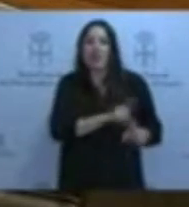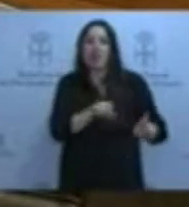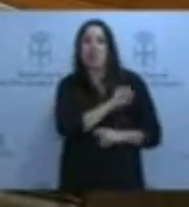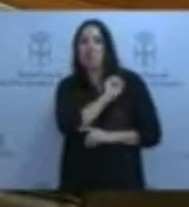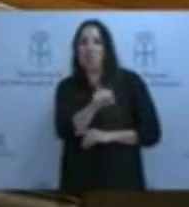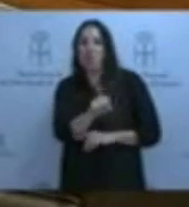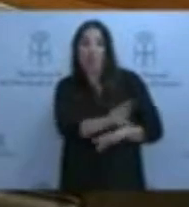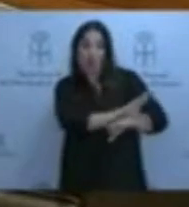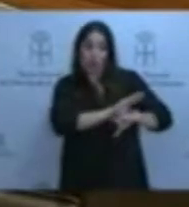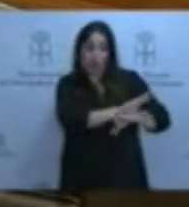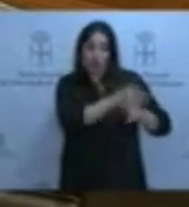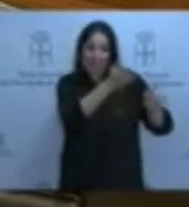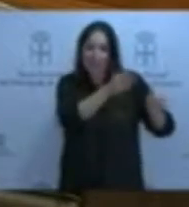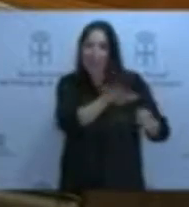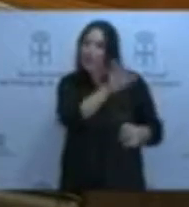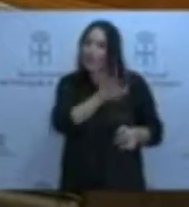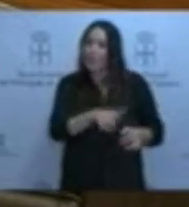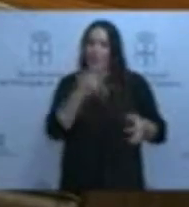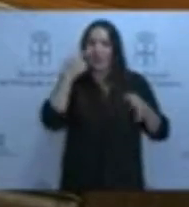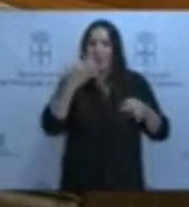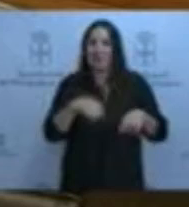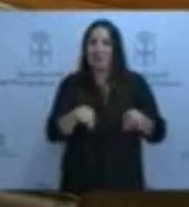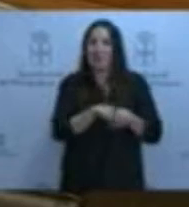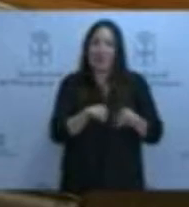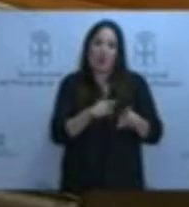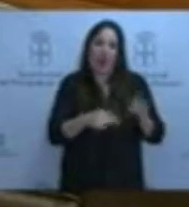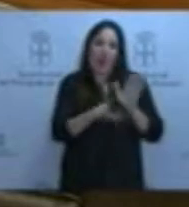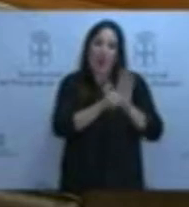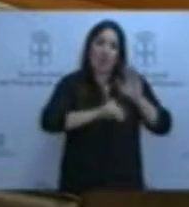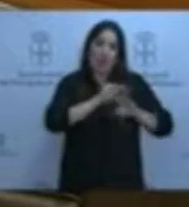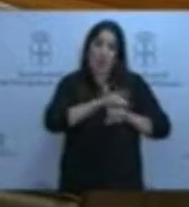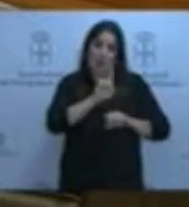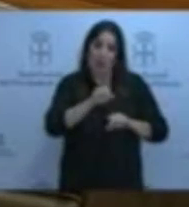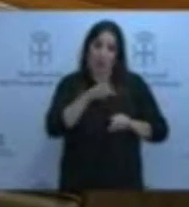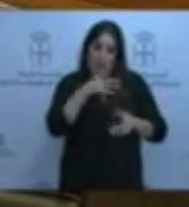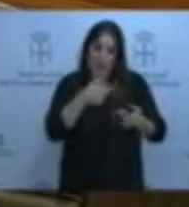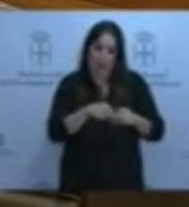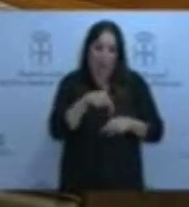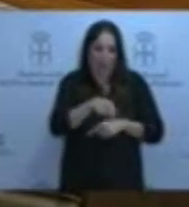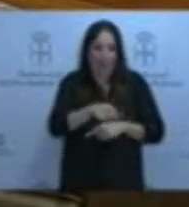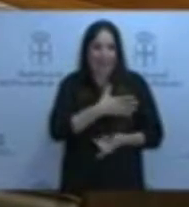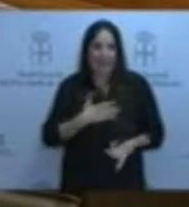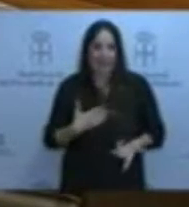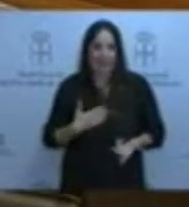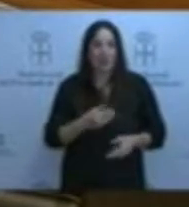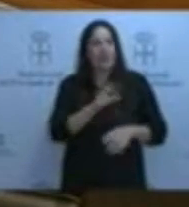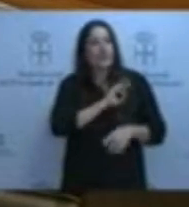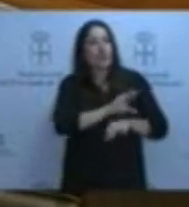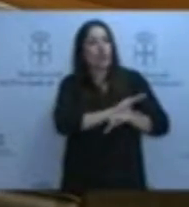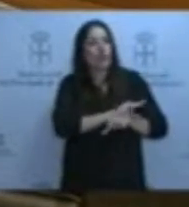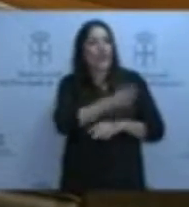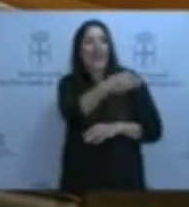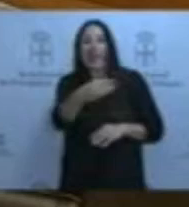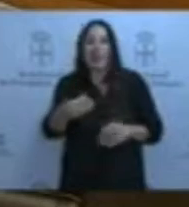suha consellería lleve más bien una negligencia maliciosa y adeliberada. Señora consellera, ¿qué pasa con Calamar?